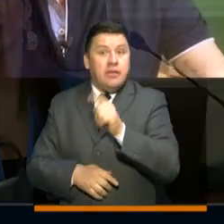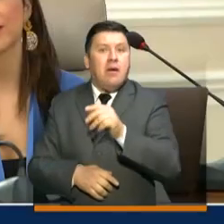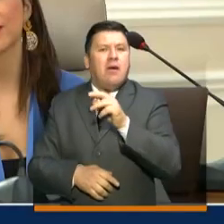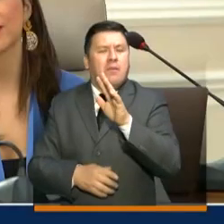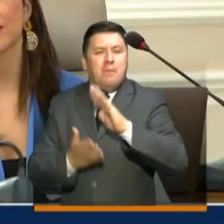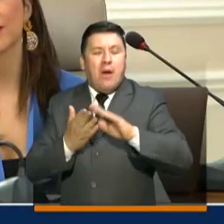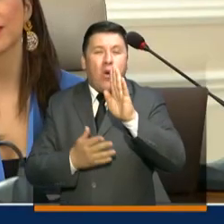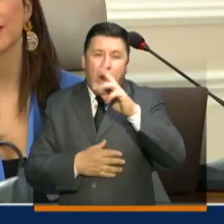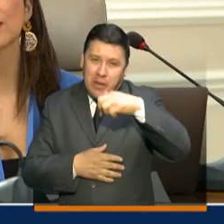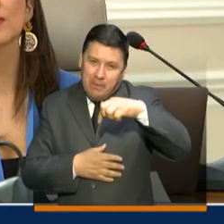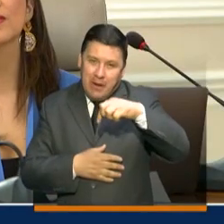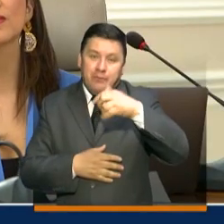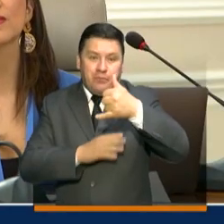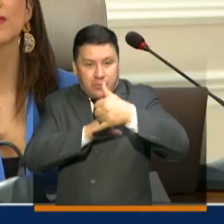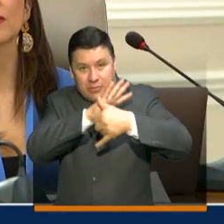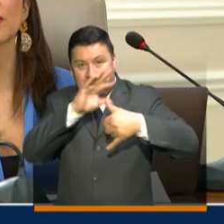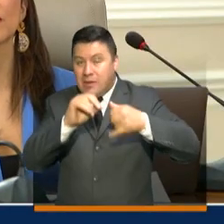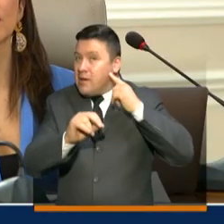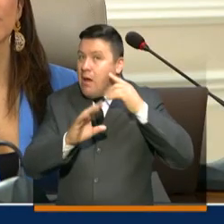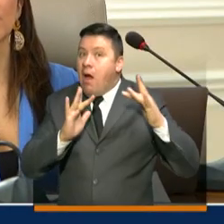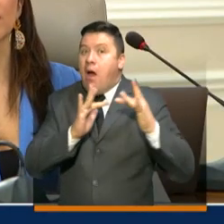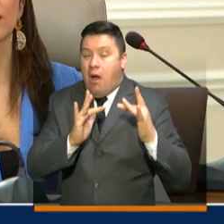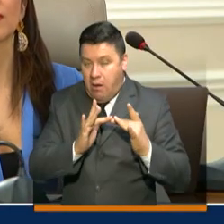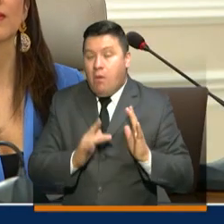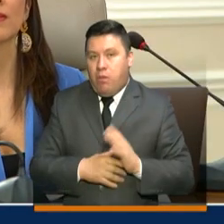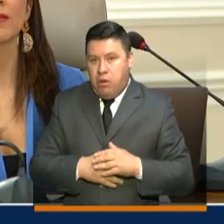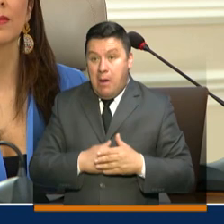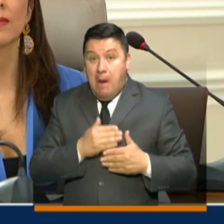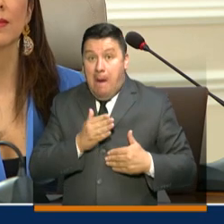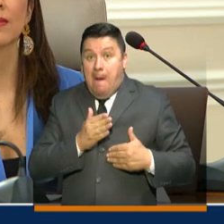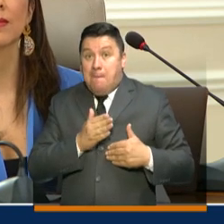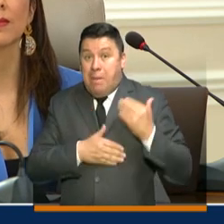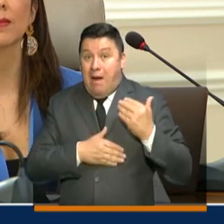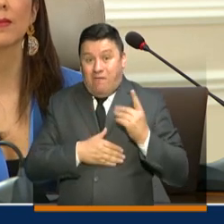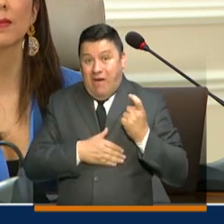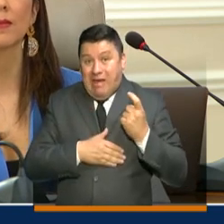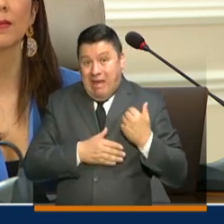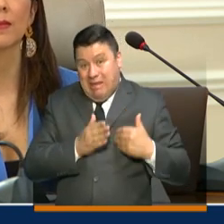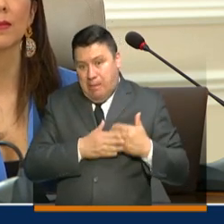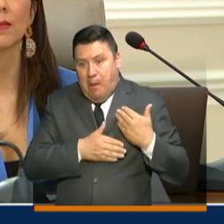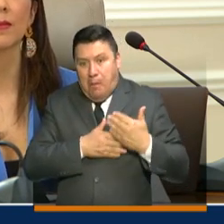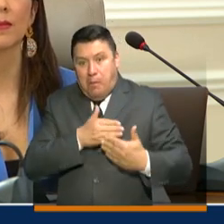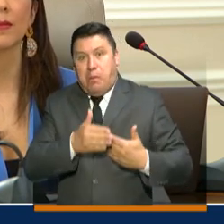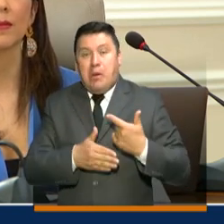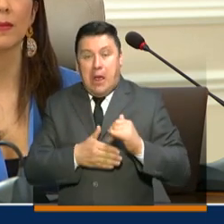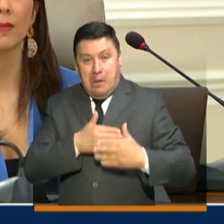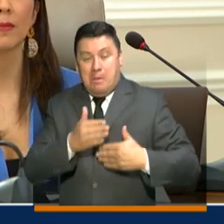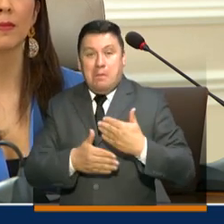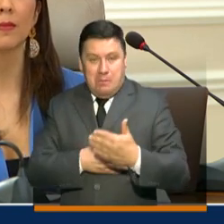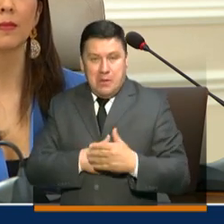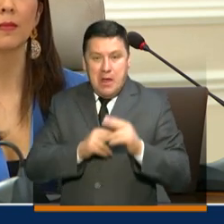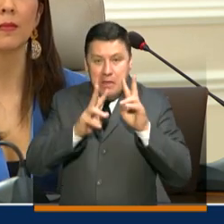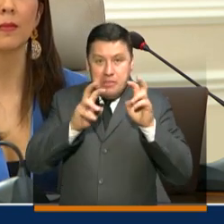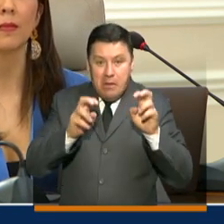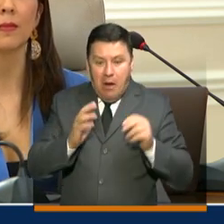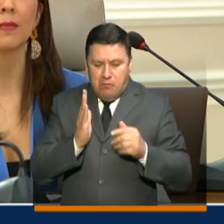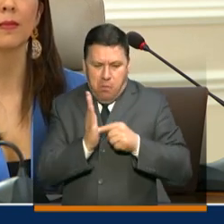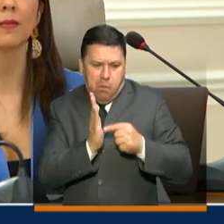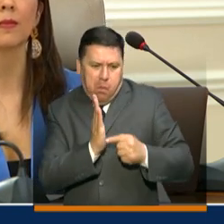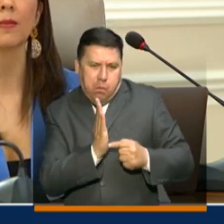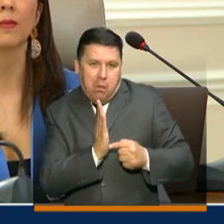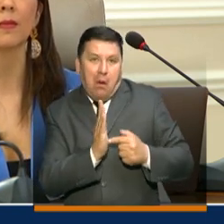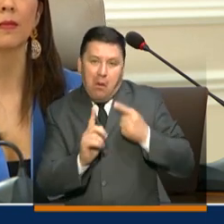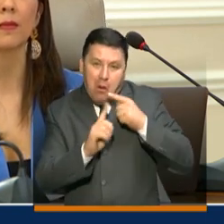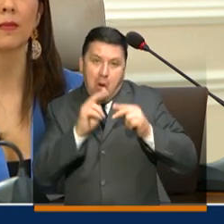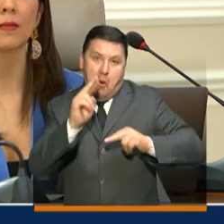regional Telecaribe. Si bien, pues, esto no ha arrancado aún. Lo cierto es que ya tenemos los contenidos que los hemos